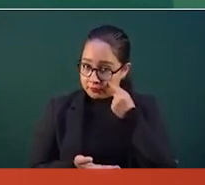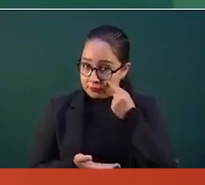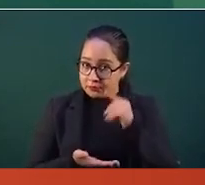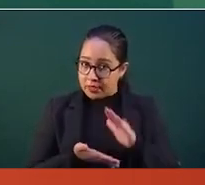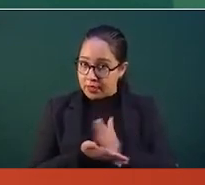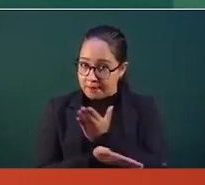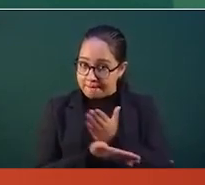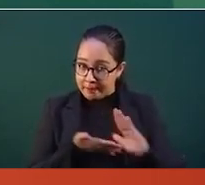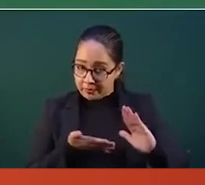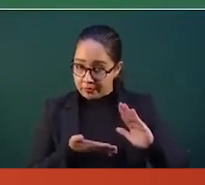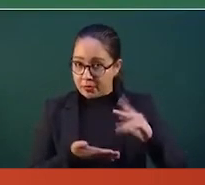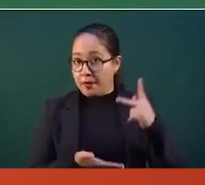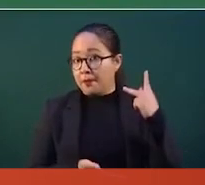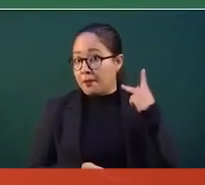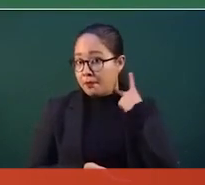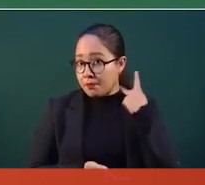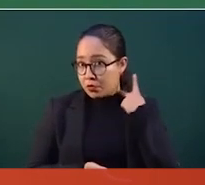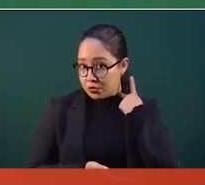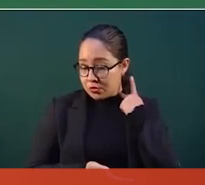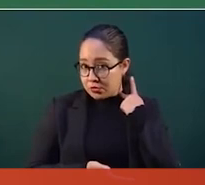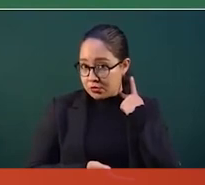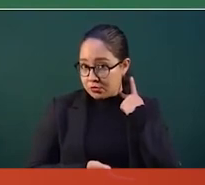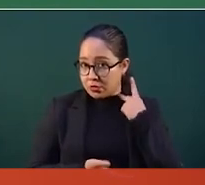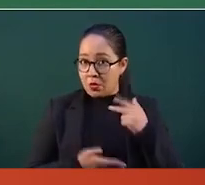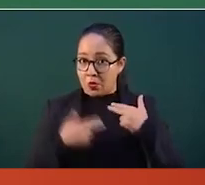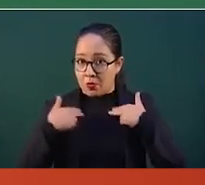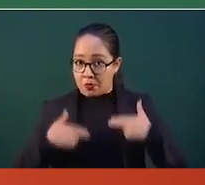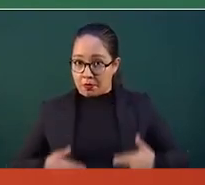político de lo humanitario.